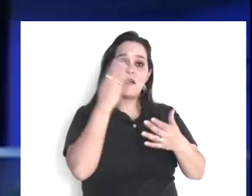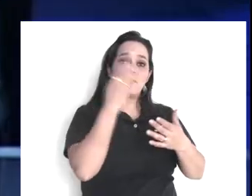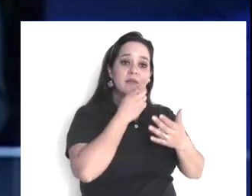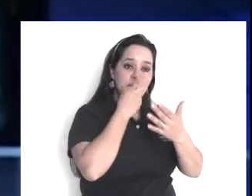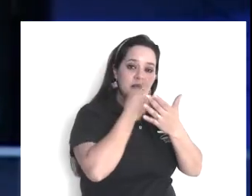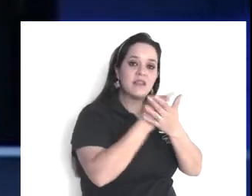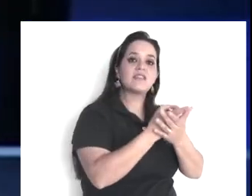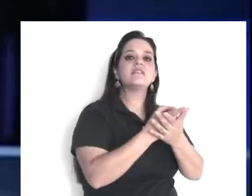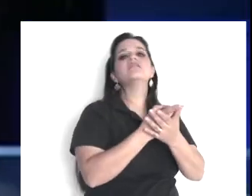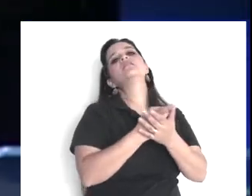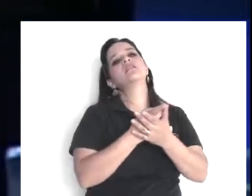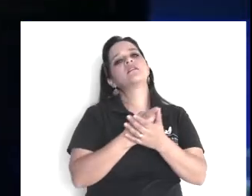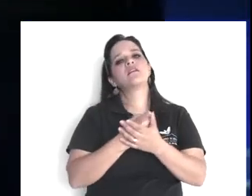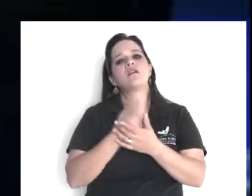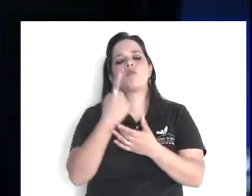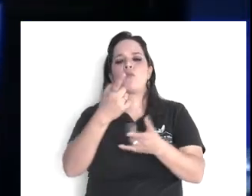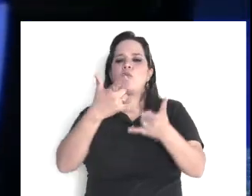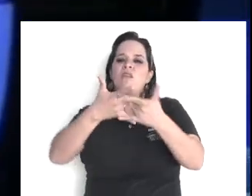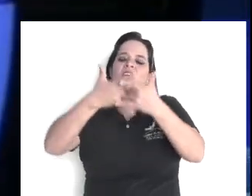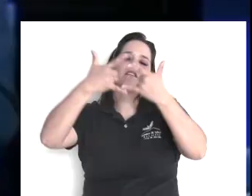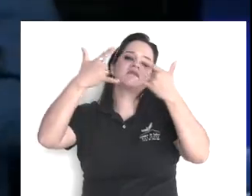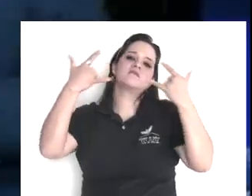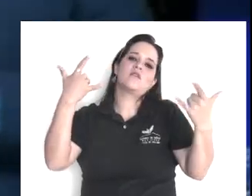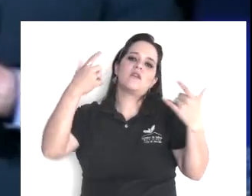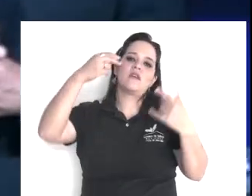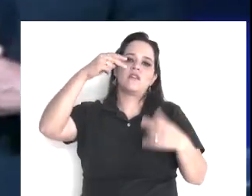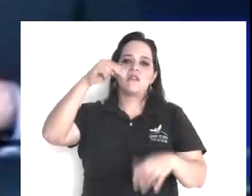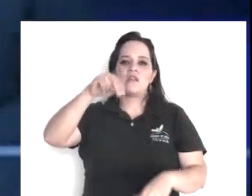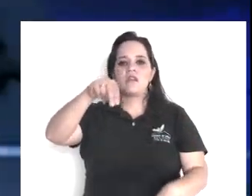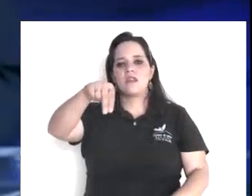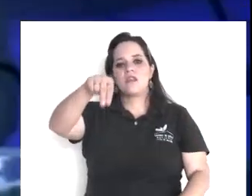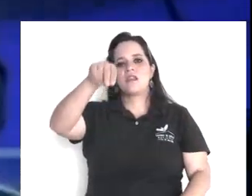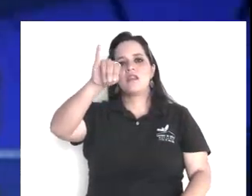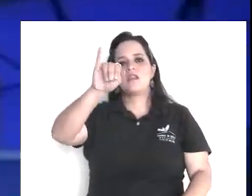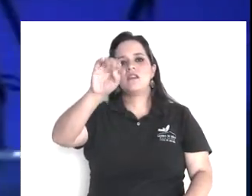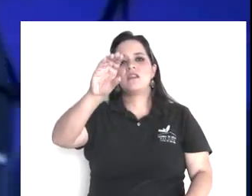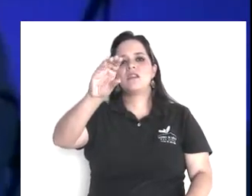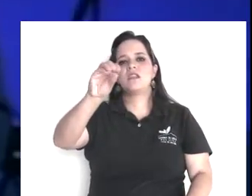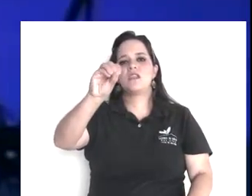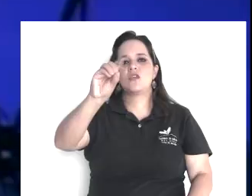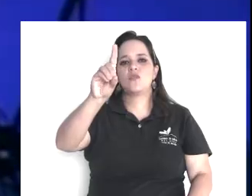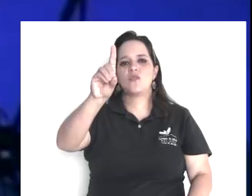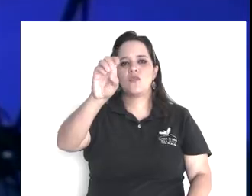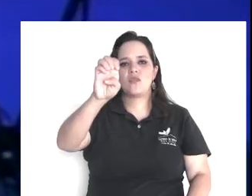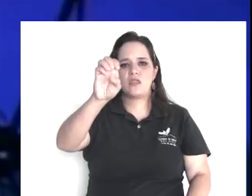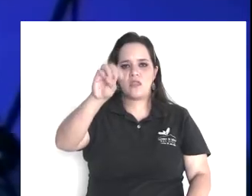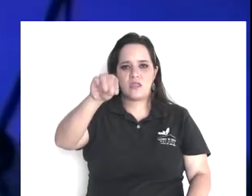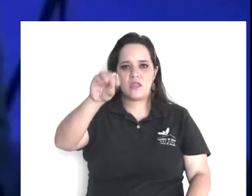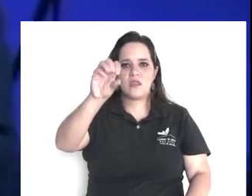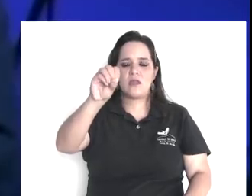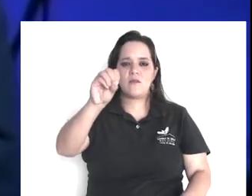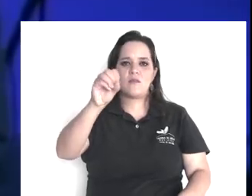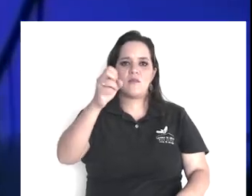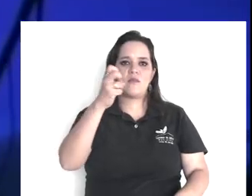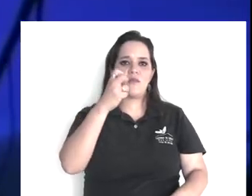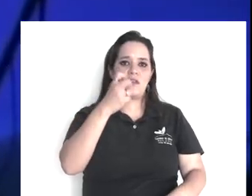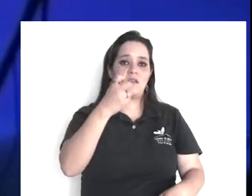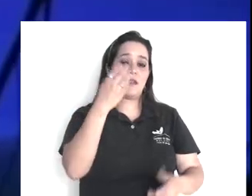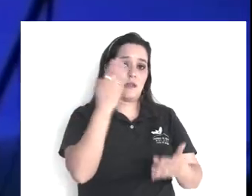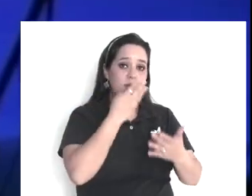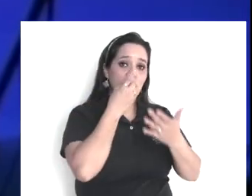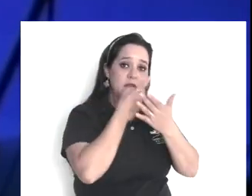figura, de un hombre llamado, Nicodemo, es bien interesante, este pasaje, Juan capítulo 7, versículo 45,